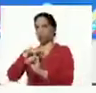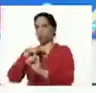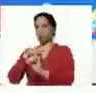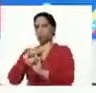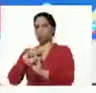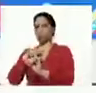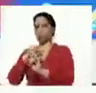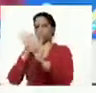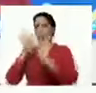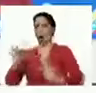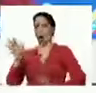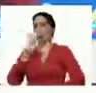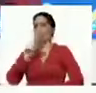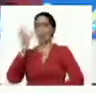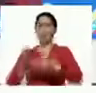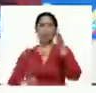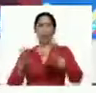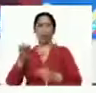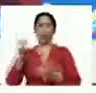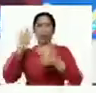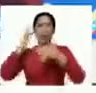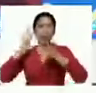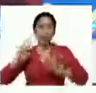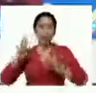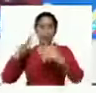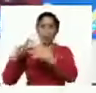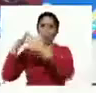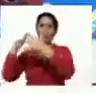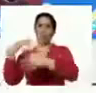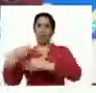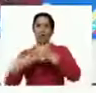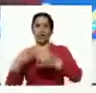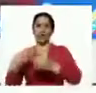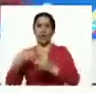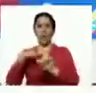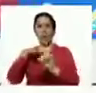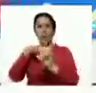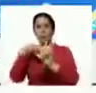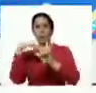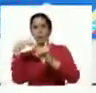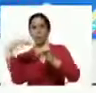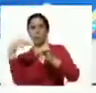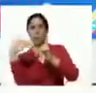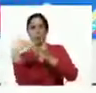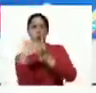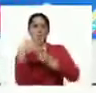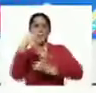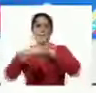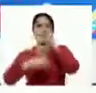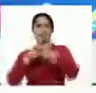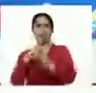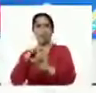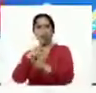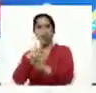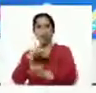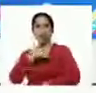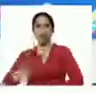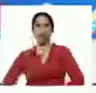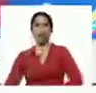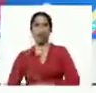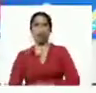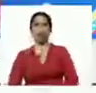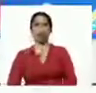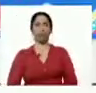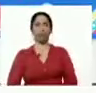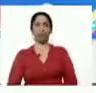injusta y está tratando de hacer una coalición internacional contra china y